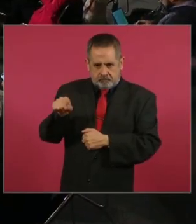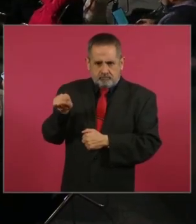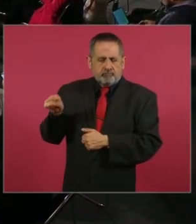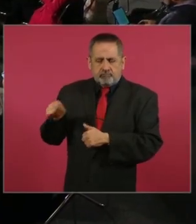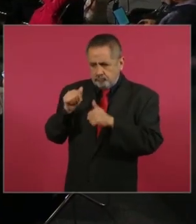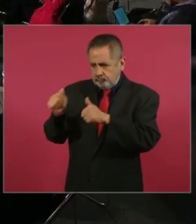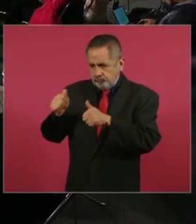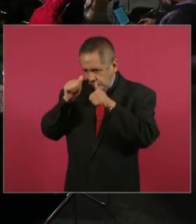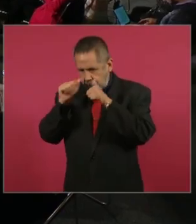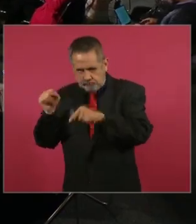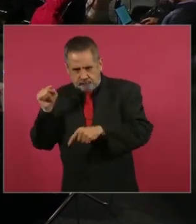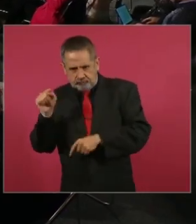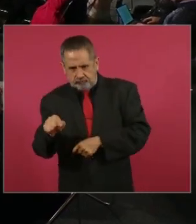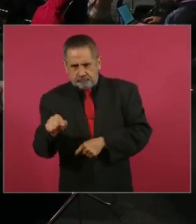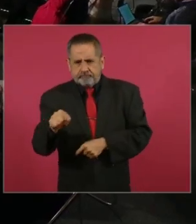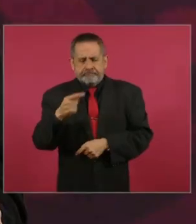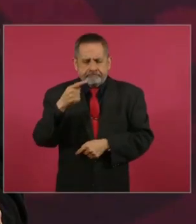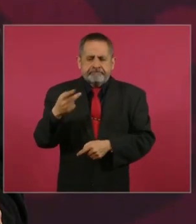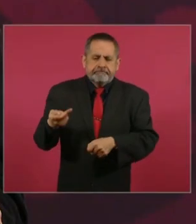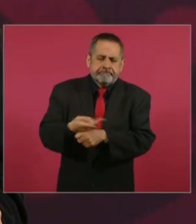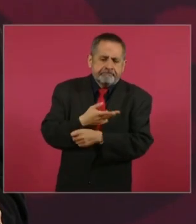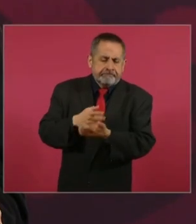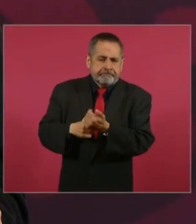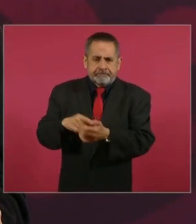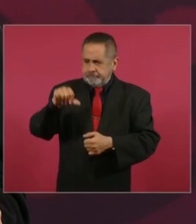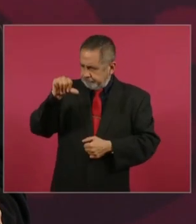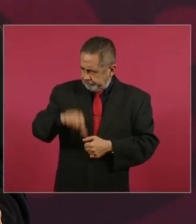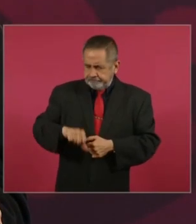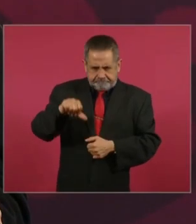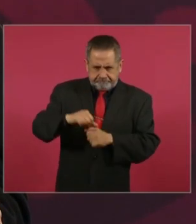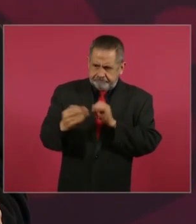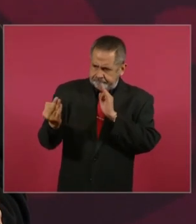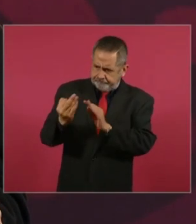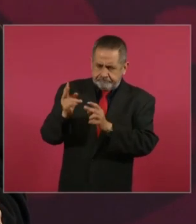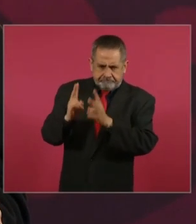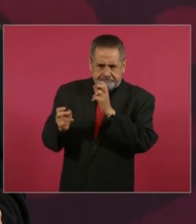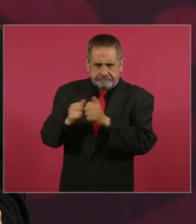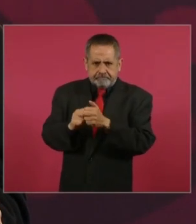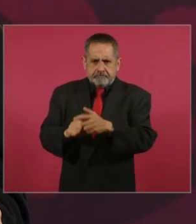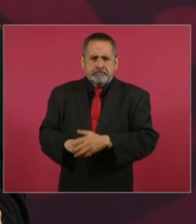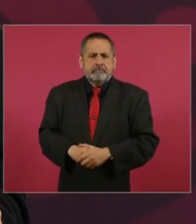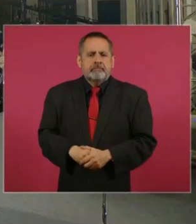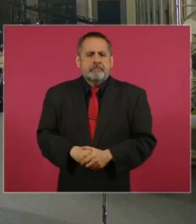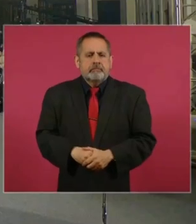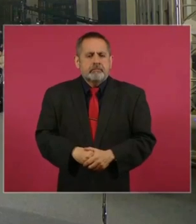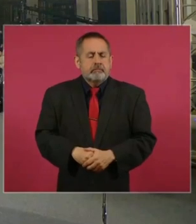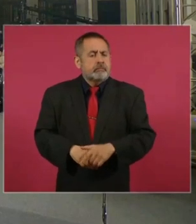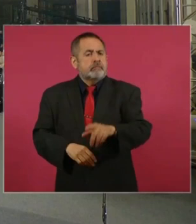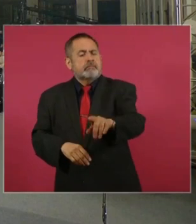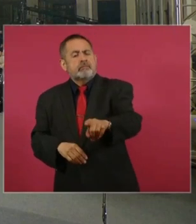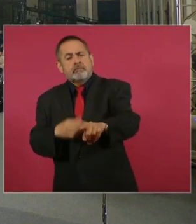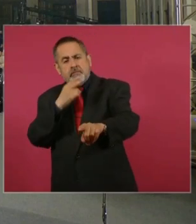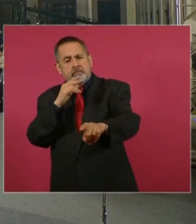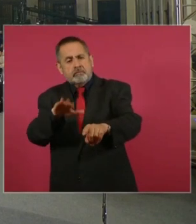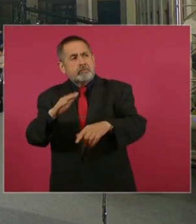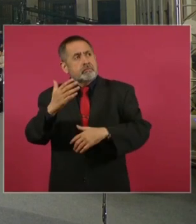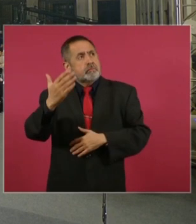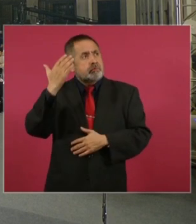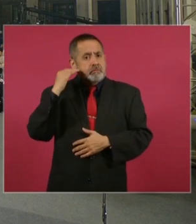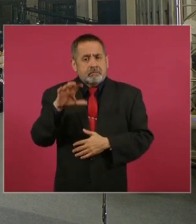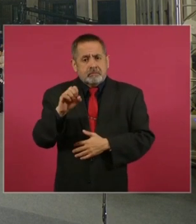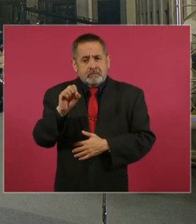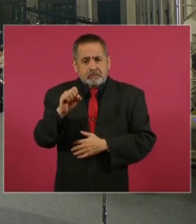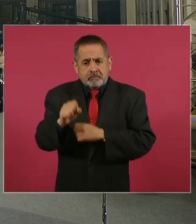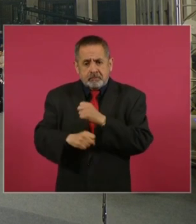a atender hoy mismo. Hace 60 años que no se construye un